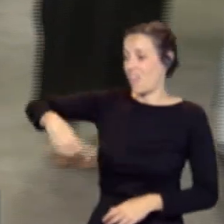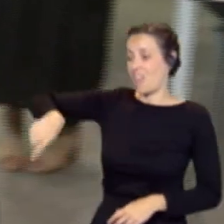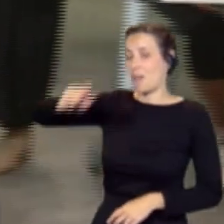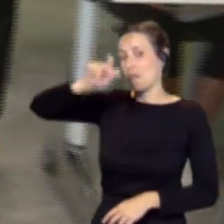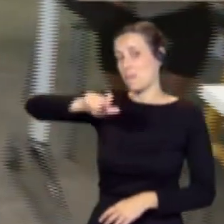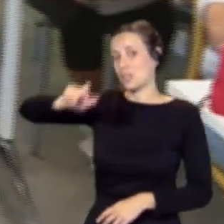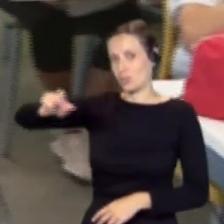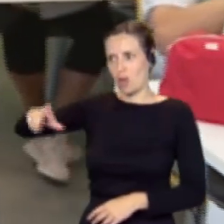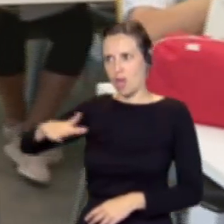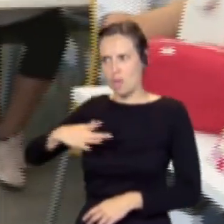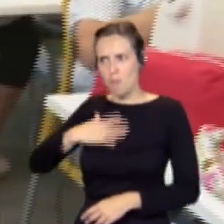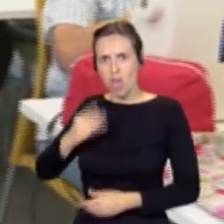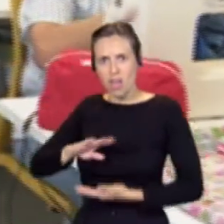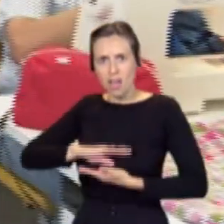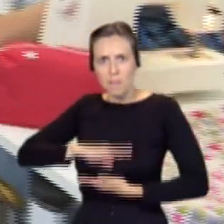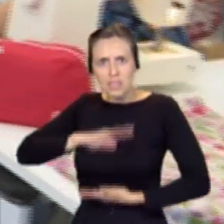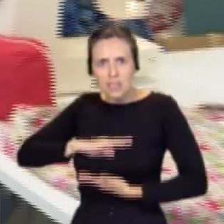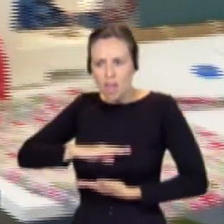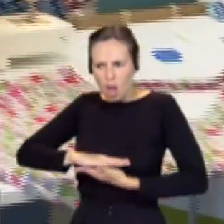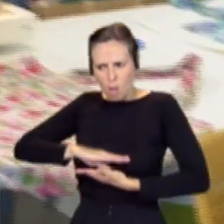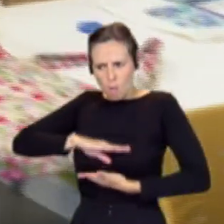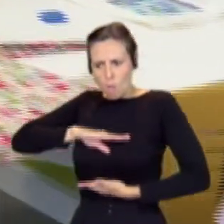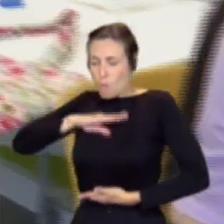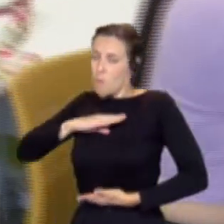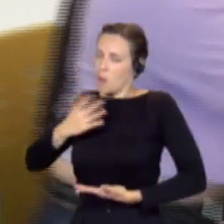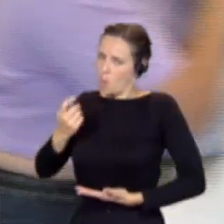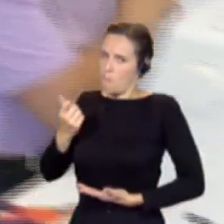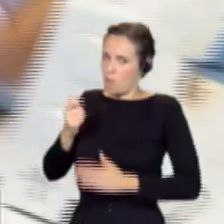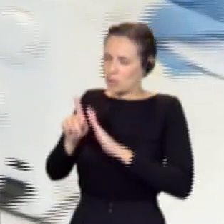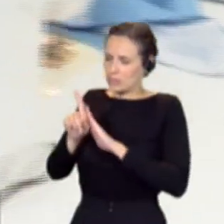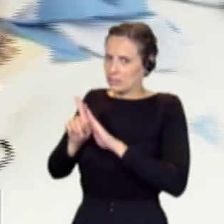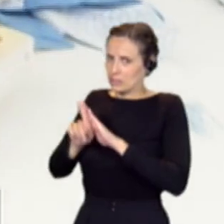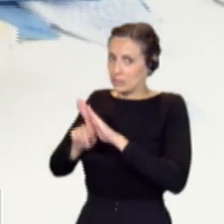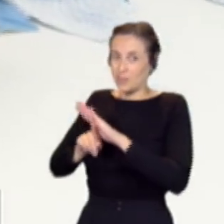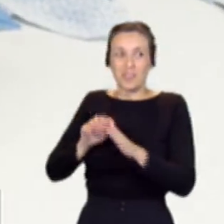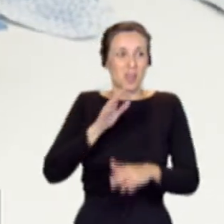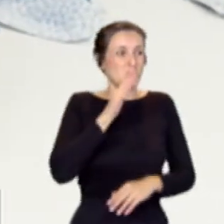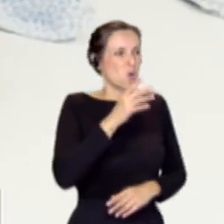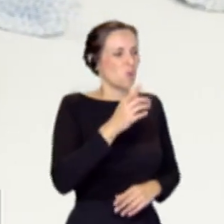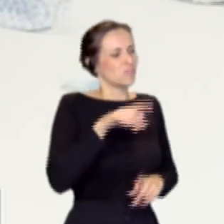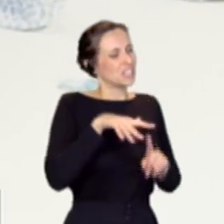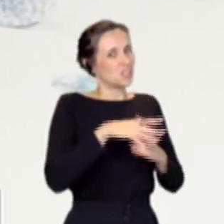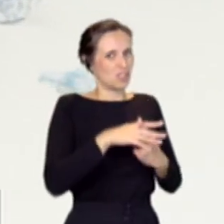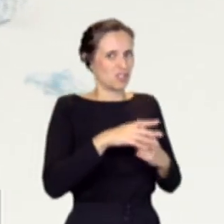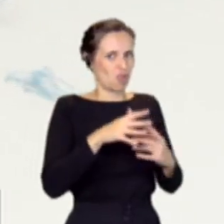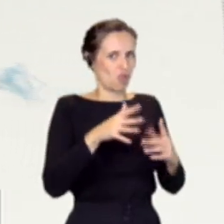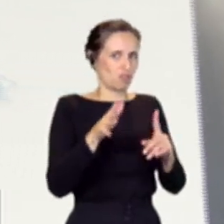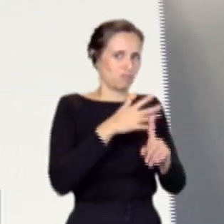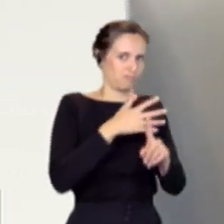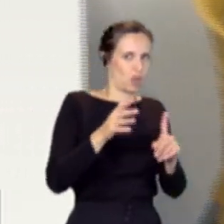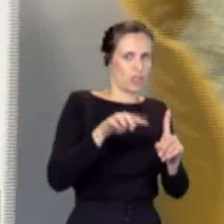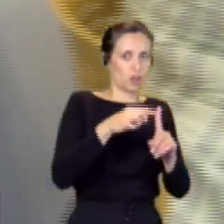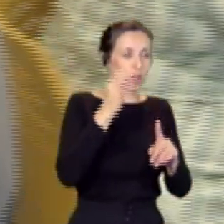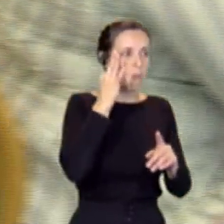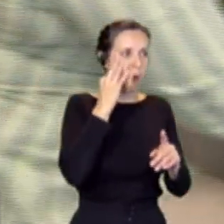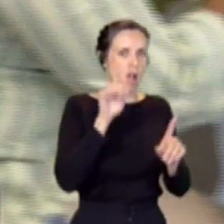de posibilidades que están como un poquito... Sí, que esta situación las ha llevado a nublar en cierto modo, ¿no? Y esto ayuda, ¿no? A que ellas se empoderen,